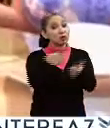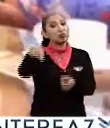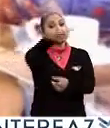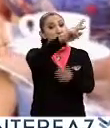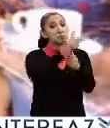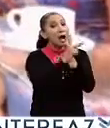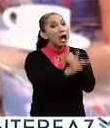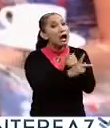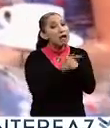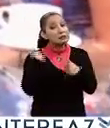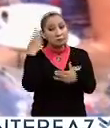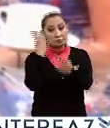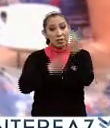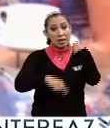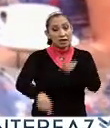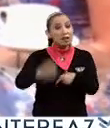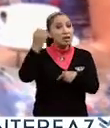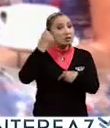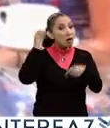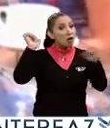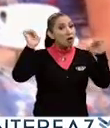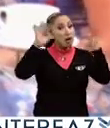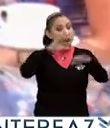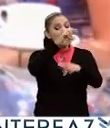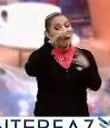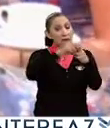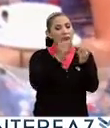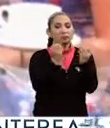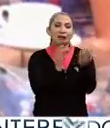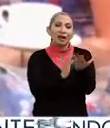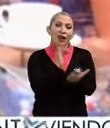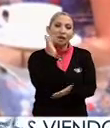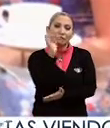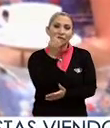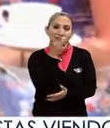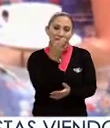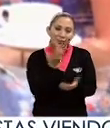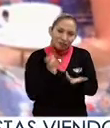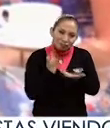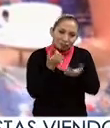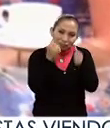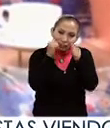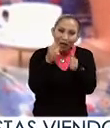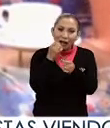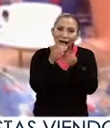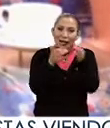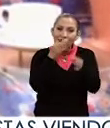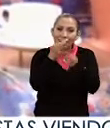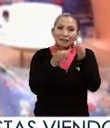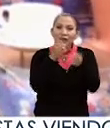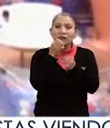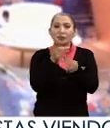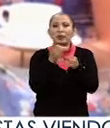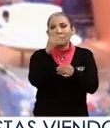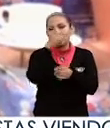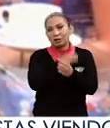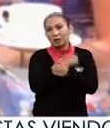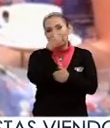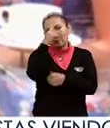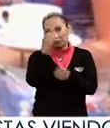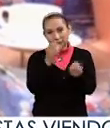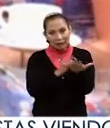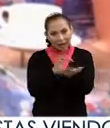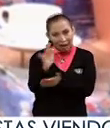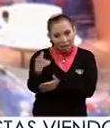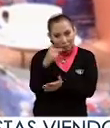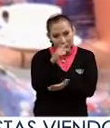de los países representados en este Congreso y en toda la región. Le agradecemos mucho estos minutos para la Agencia Informativa de Educación de México. Muchas gracias a